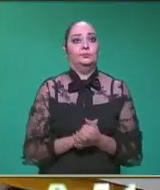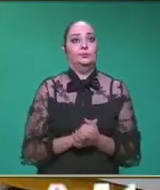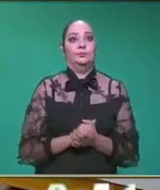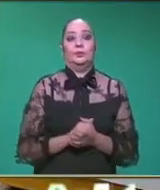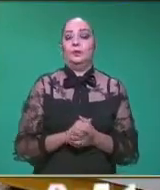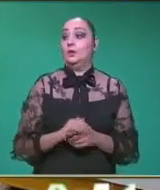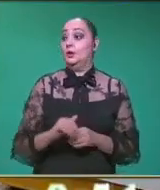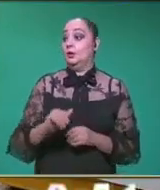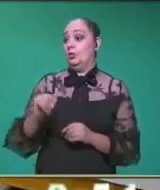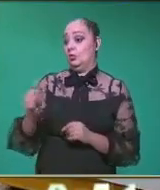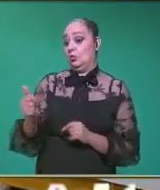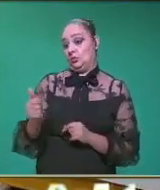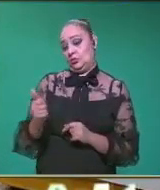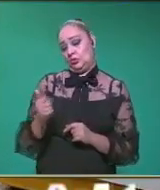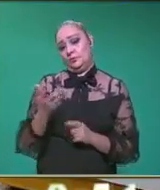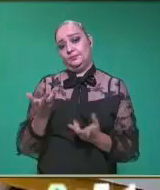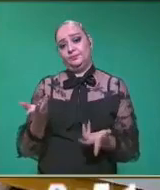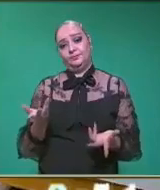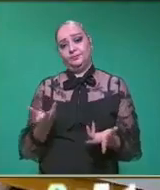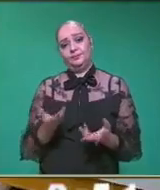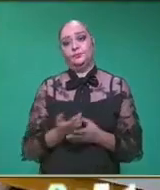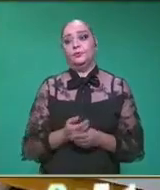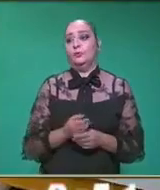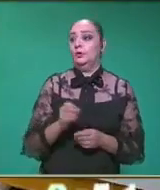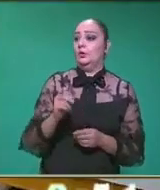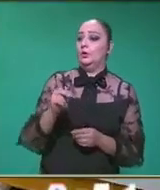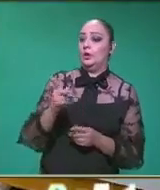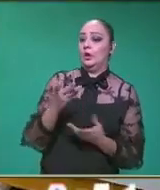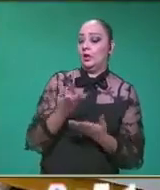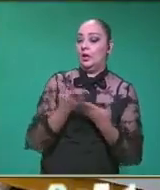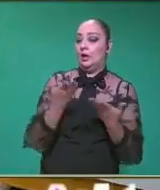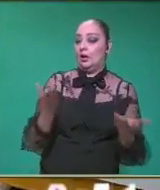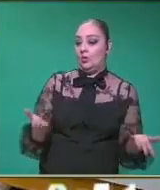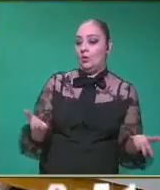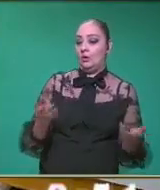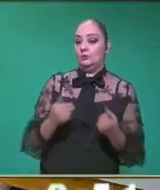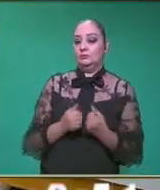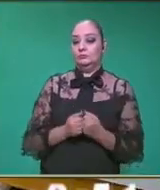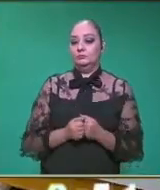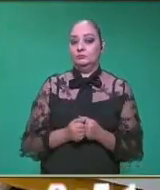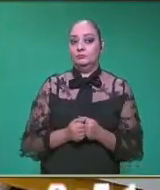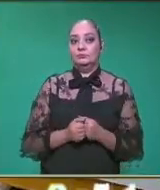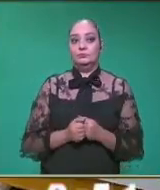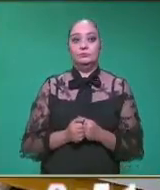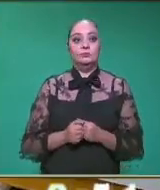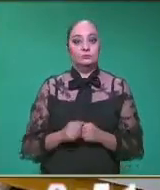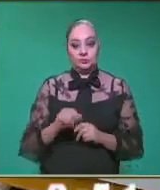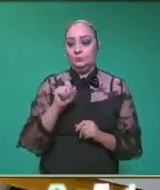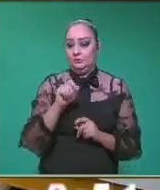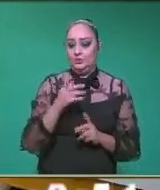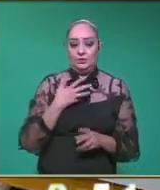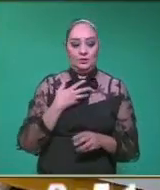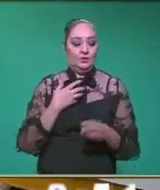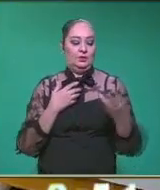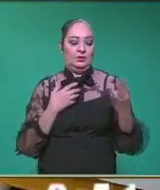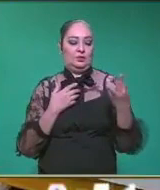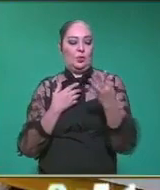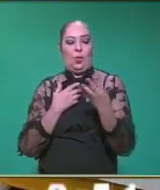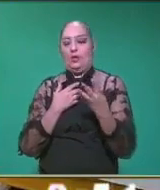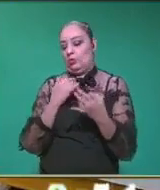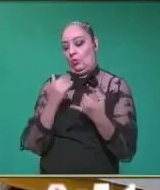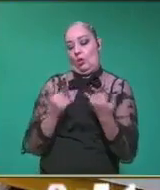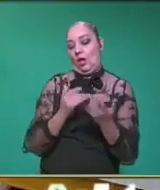El otro. Muy bien, gracias. Ok. De ese lado, si le parece a agarra también tres o cuatro juguetitos.